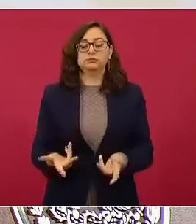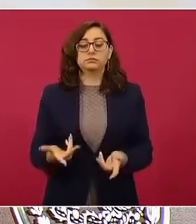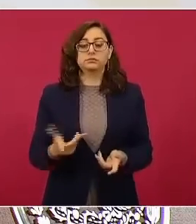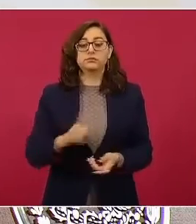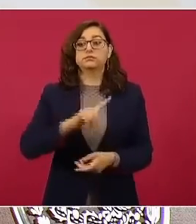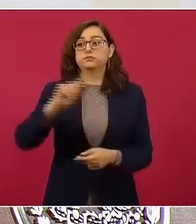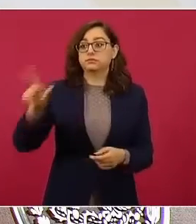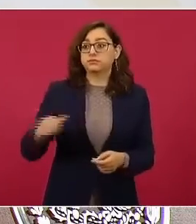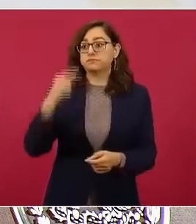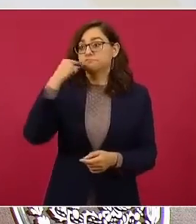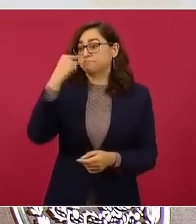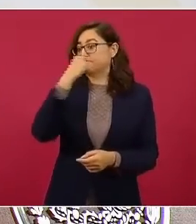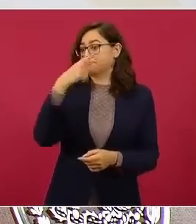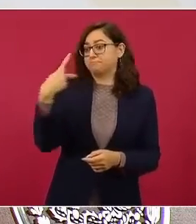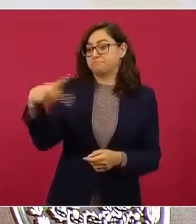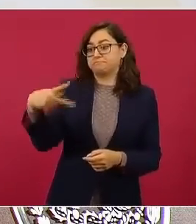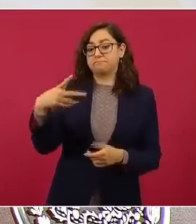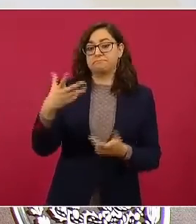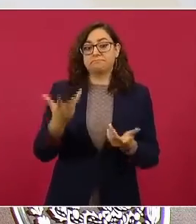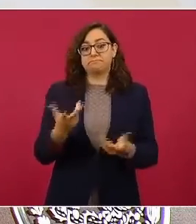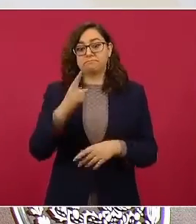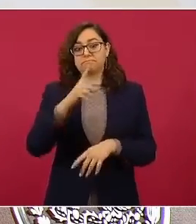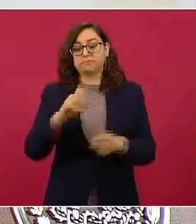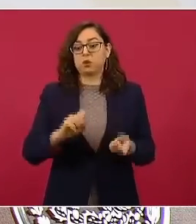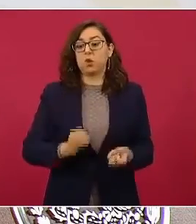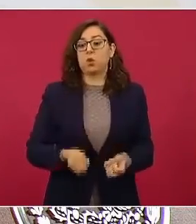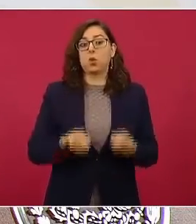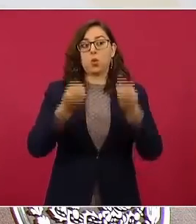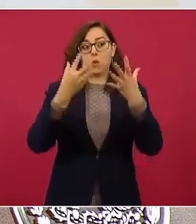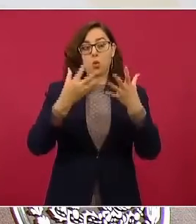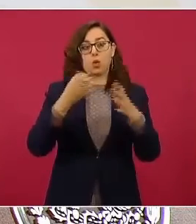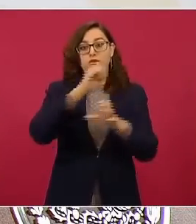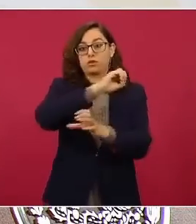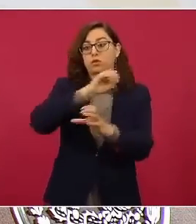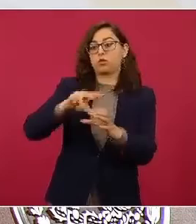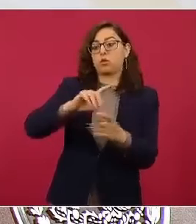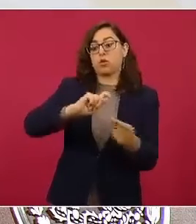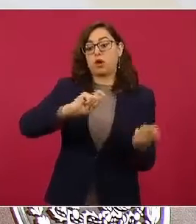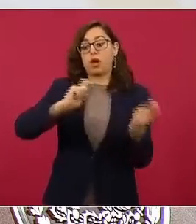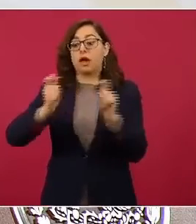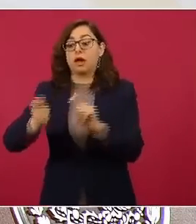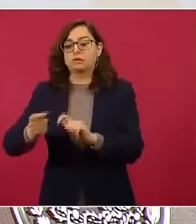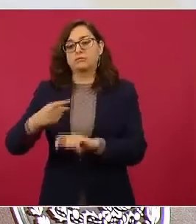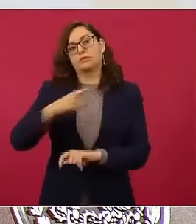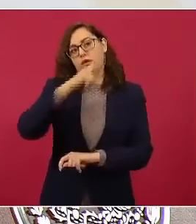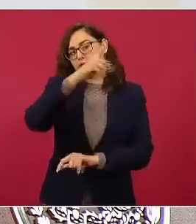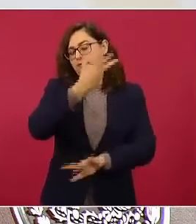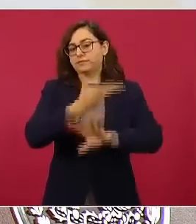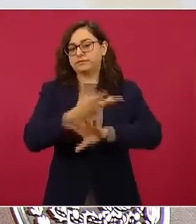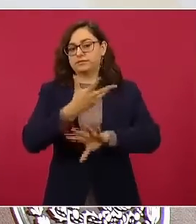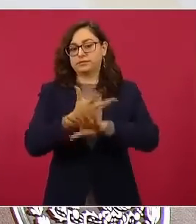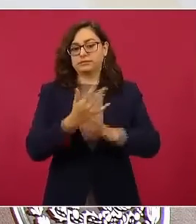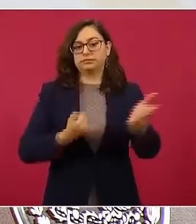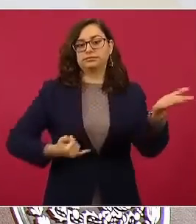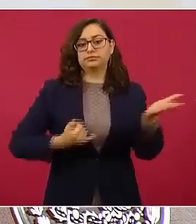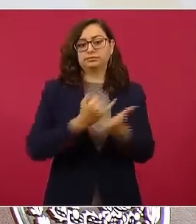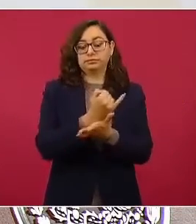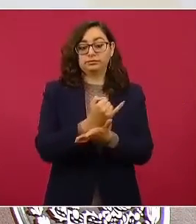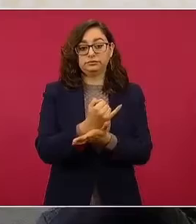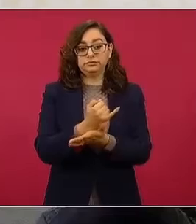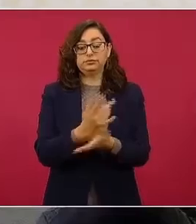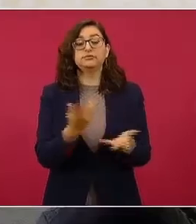rinde, esa la toman en los Estados Unidos, de acuerdo a la remesadora que utilizan. Recuerden que Banco del Bienestar